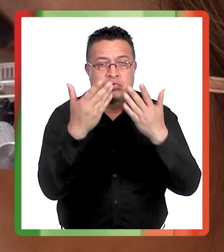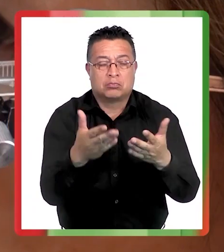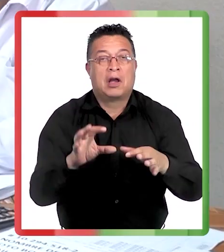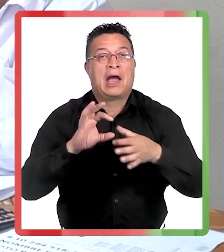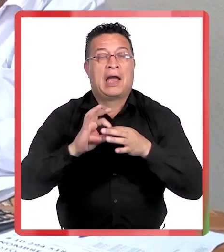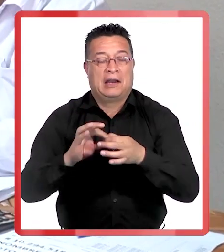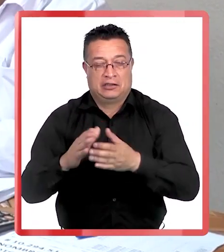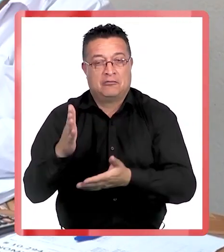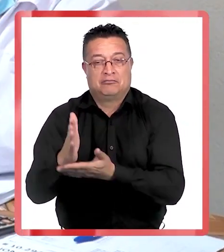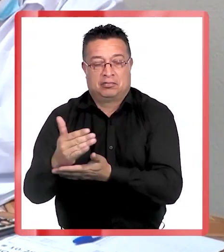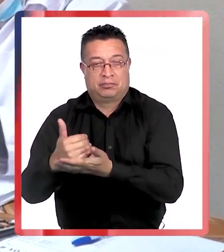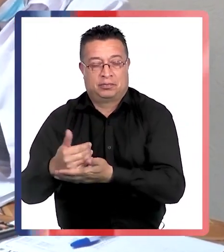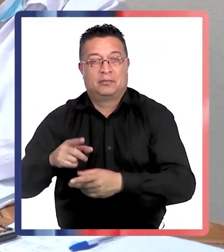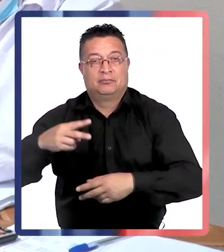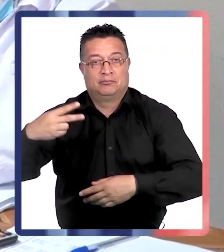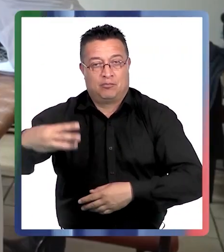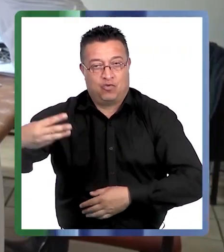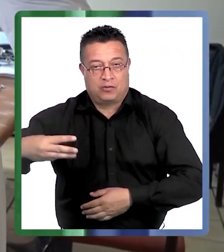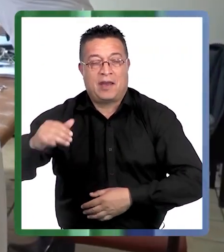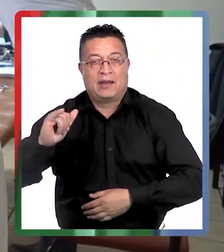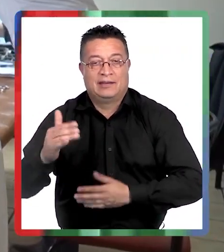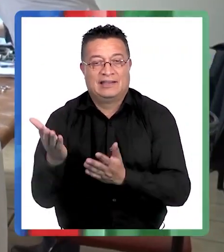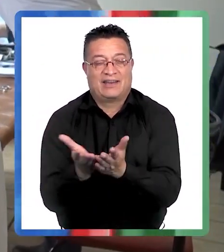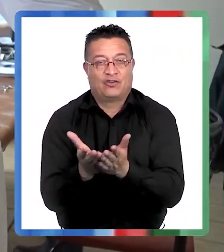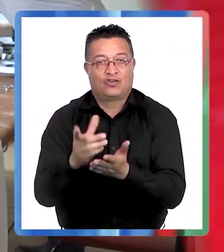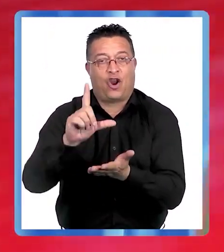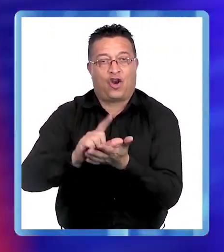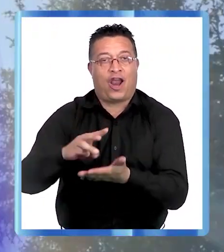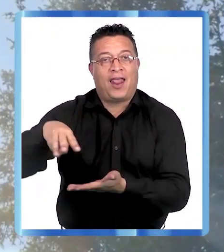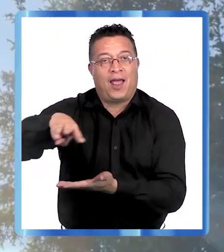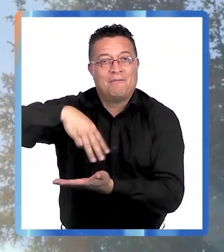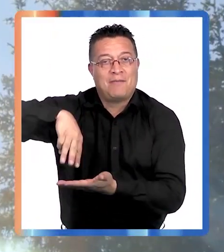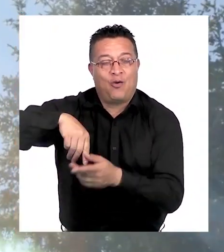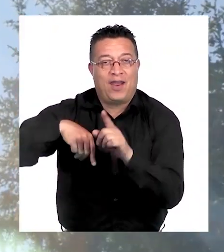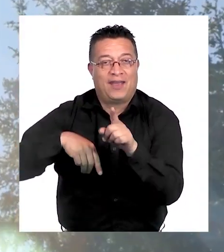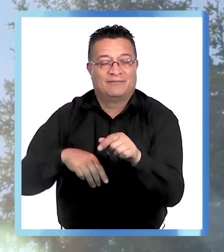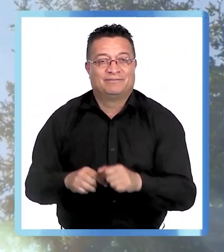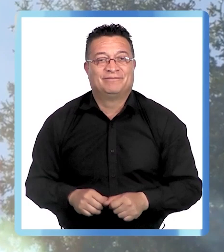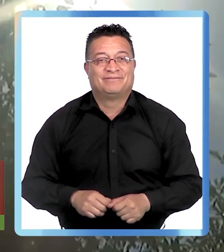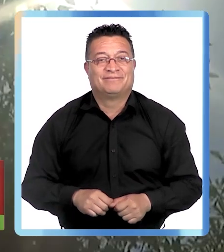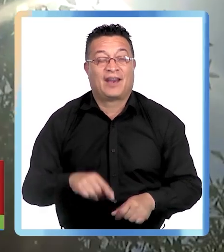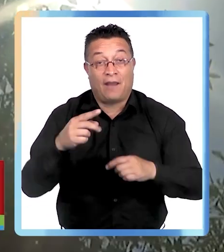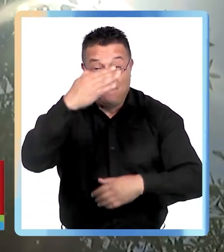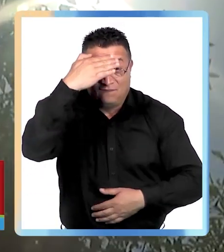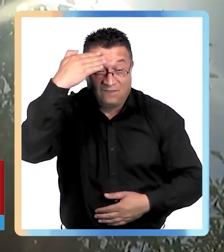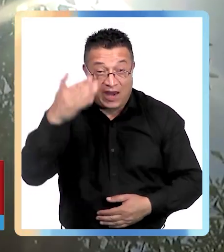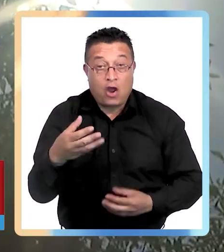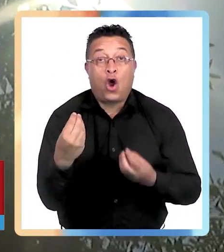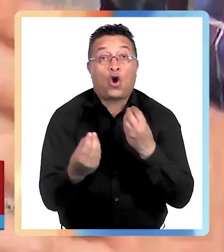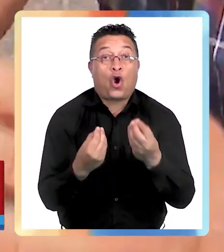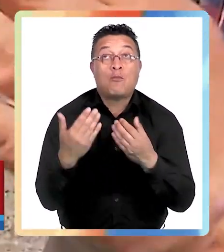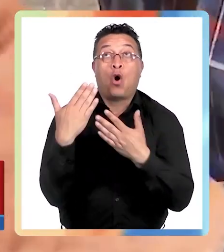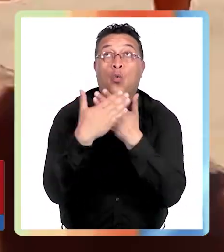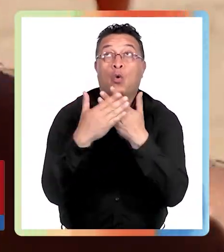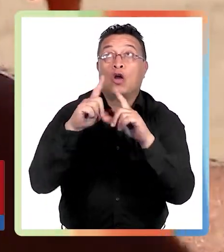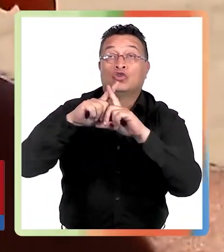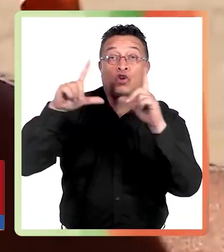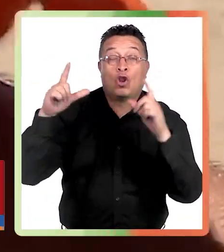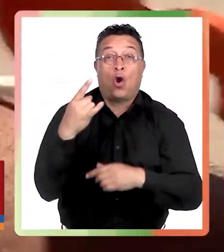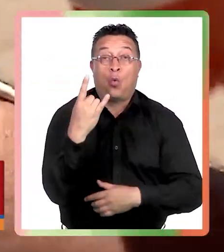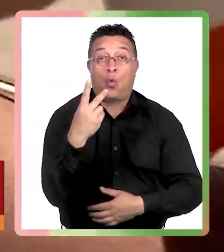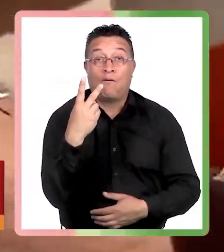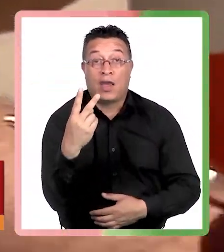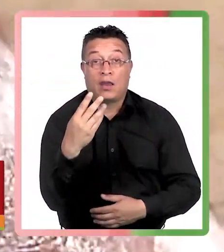operativo organizado por el municipio y el Servicio de Salud del Maule. Llegó el verano, ¿cómo cuidarnos del sol y de los rayos UB?